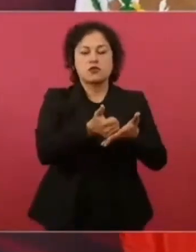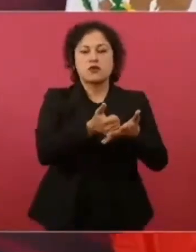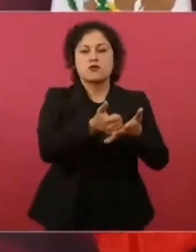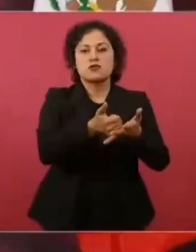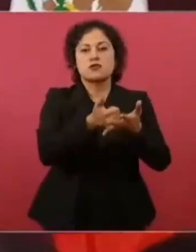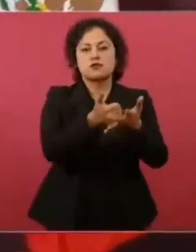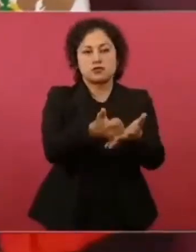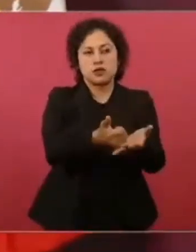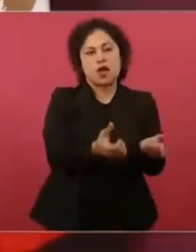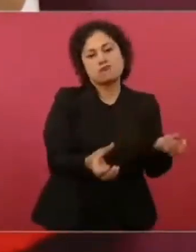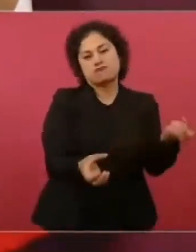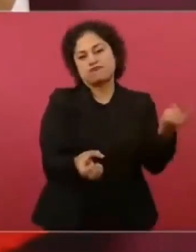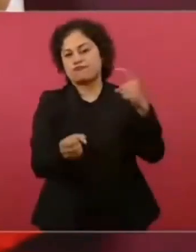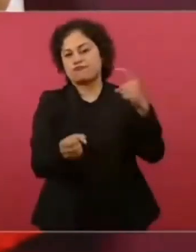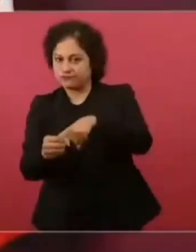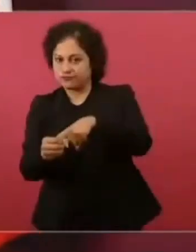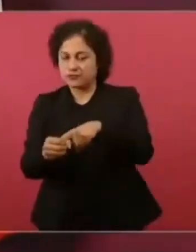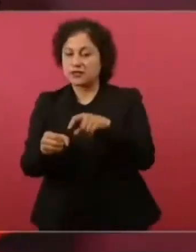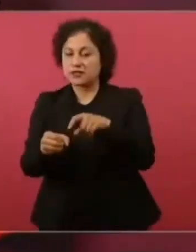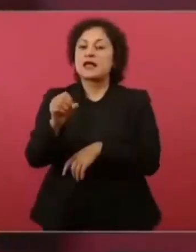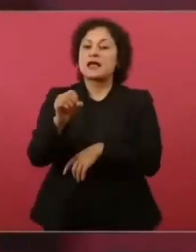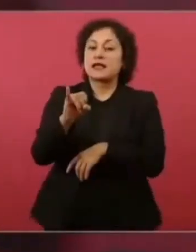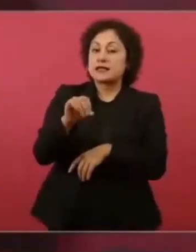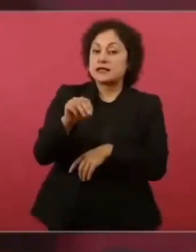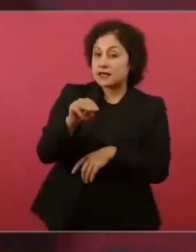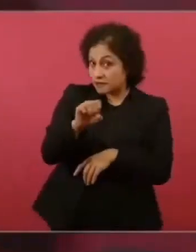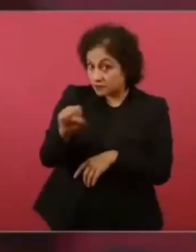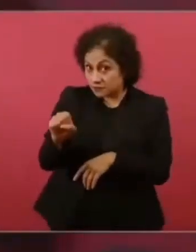derecho al seguro social. social.